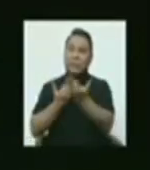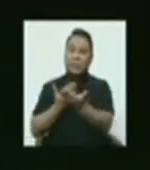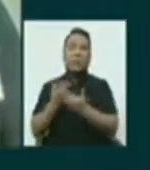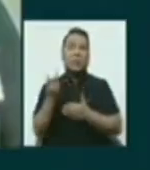candidatos.